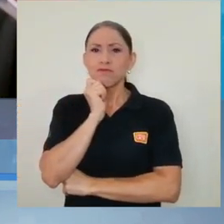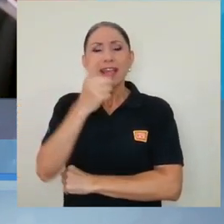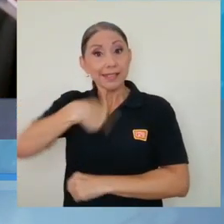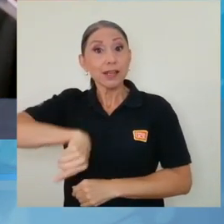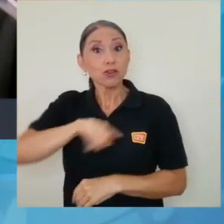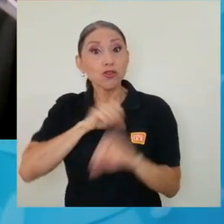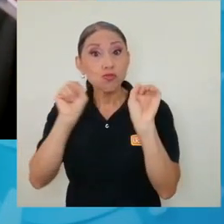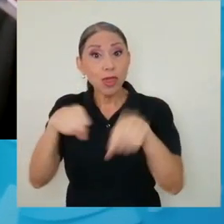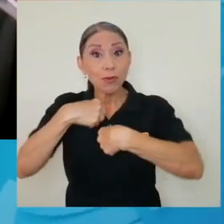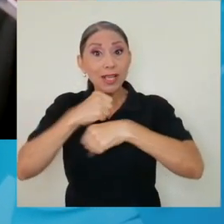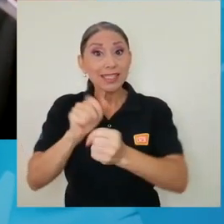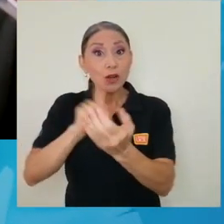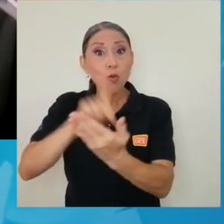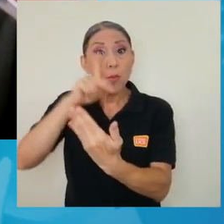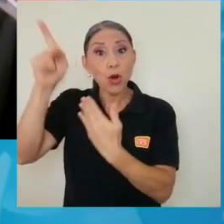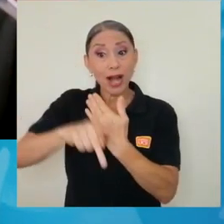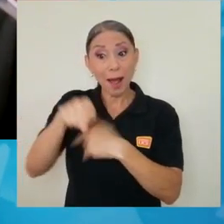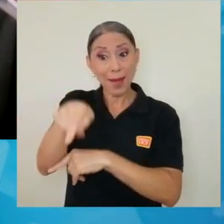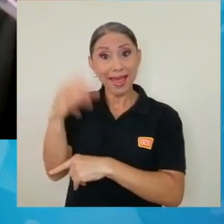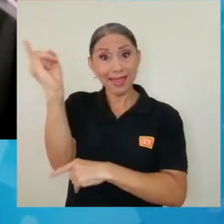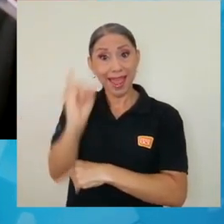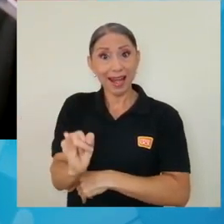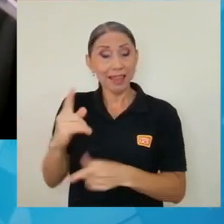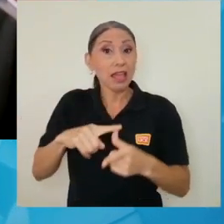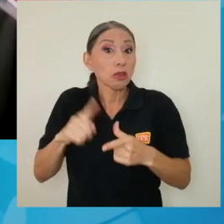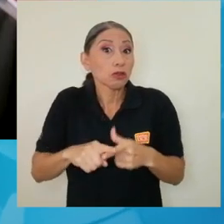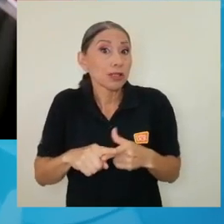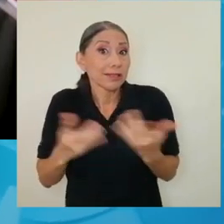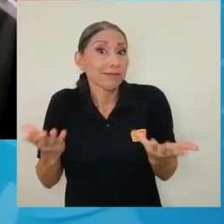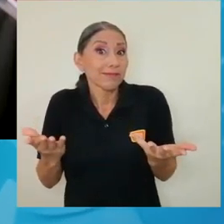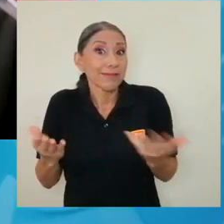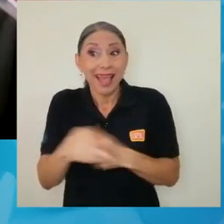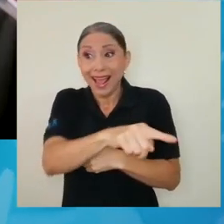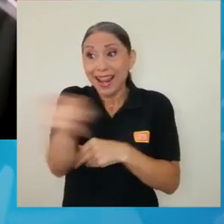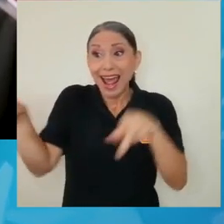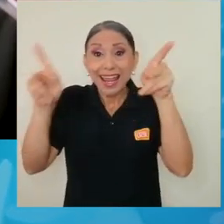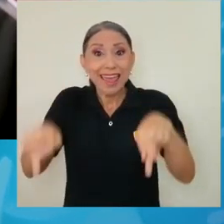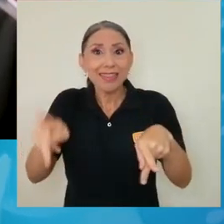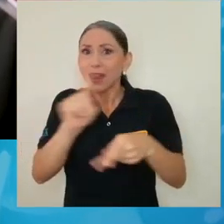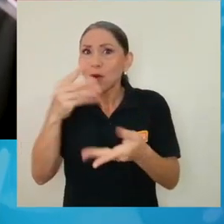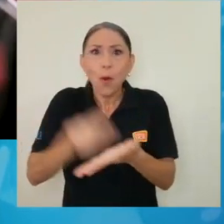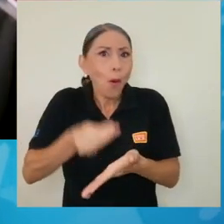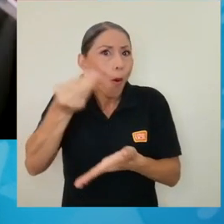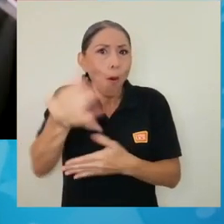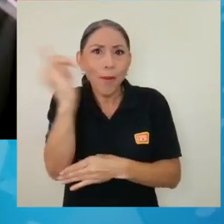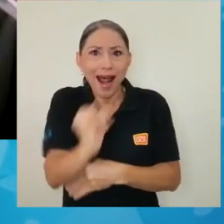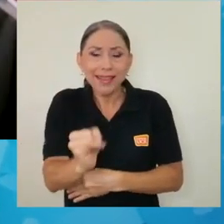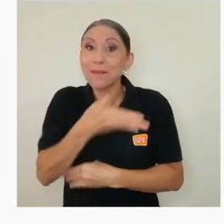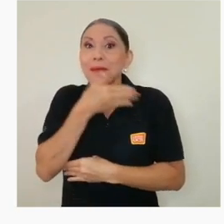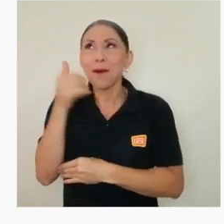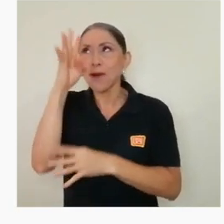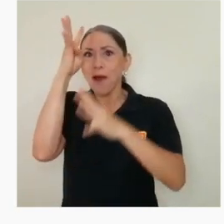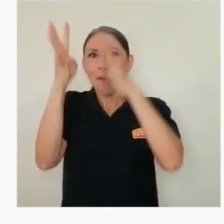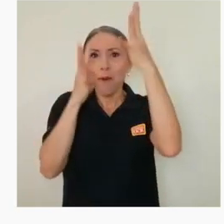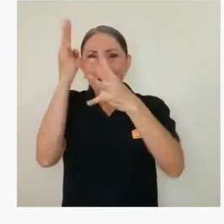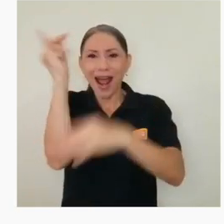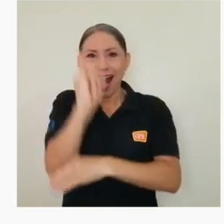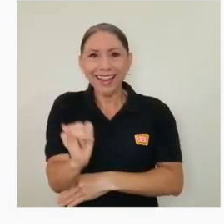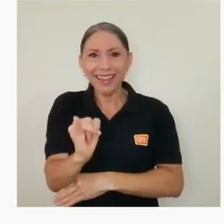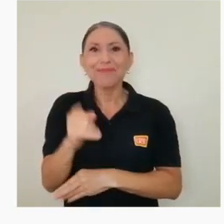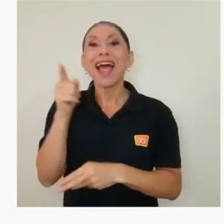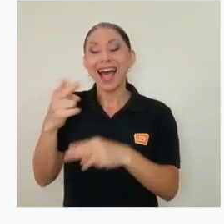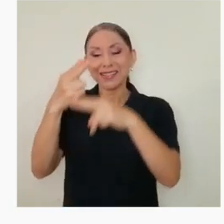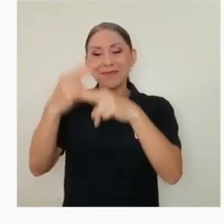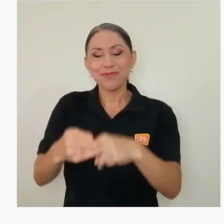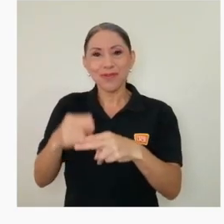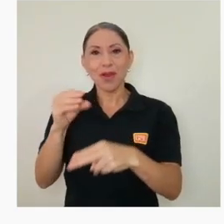productores de un programa sobre arte, pues qué tal si poníamos a la gente en vez de consumir arte a crear arte. Es así como